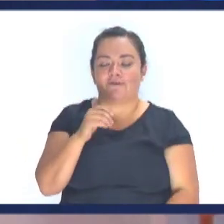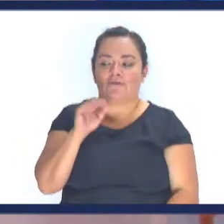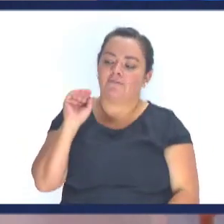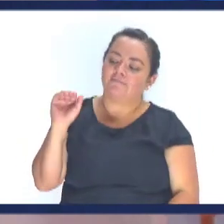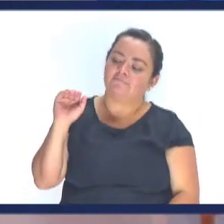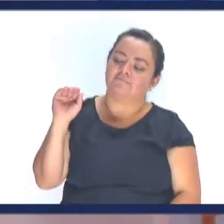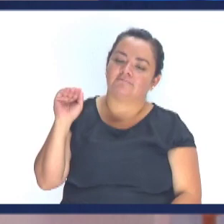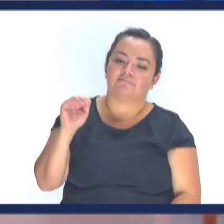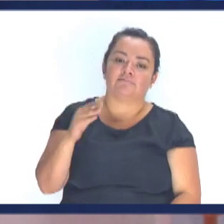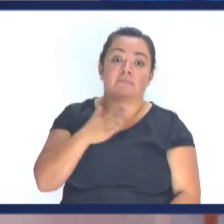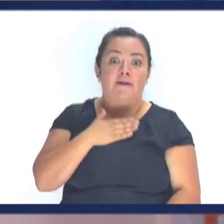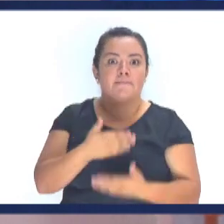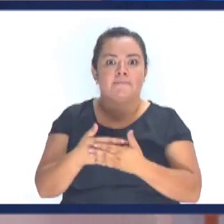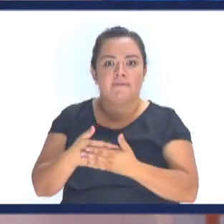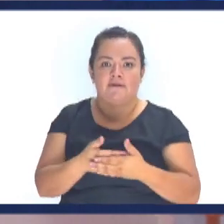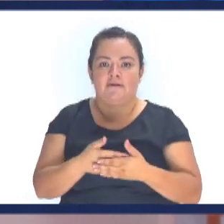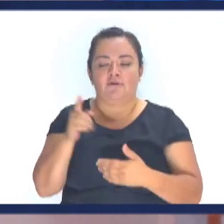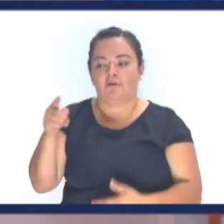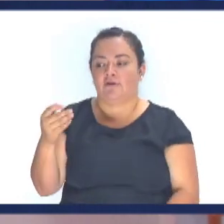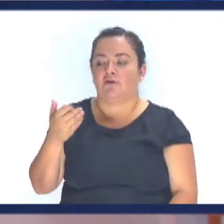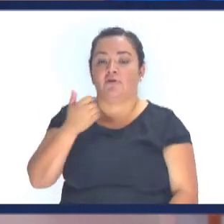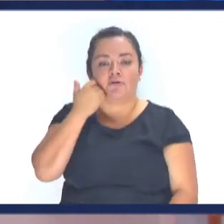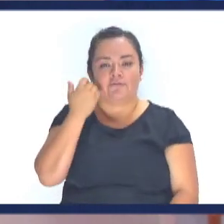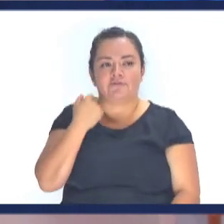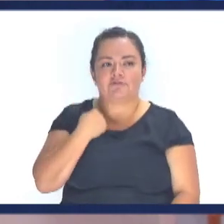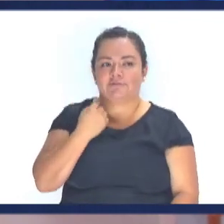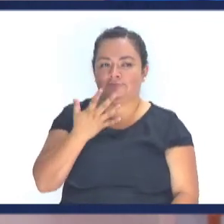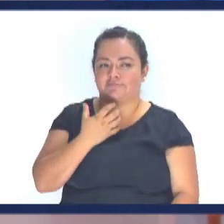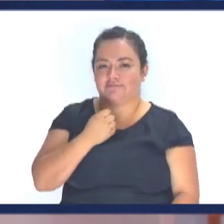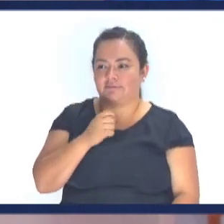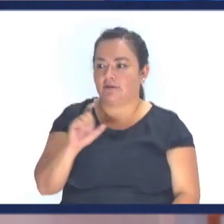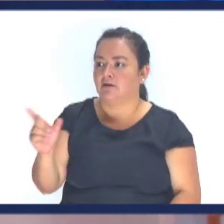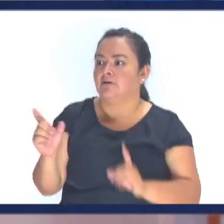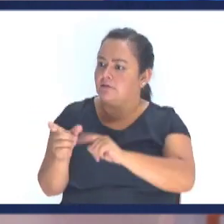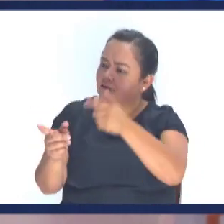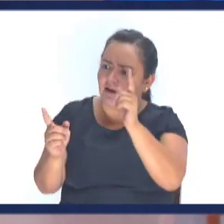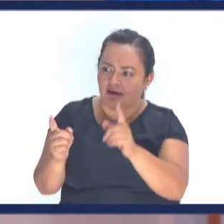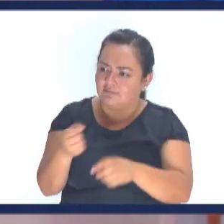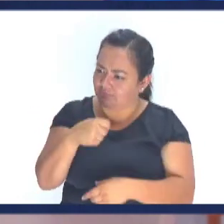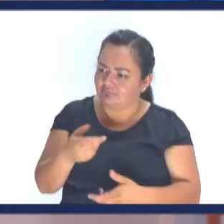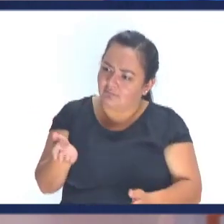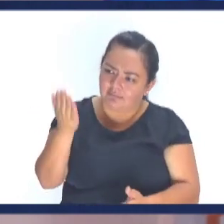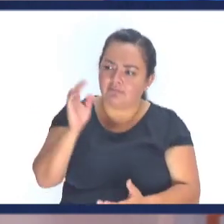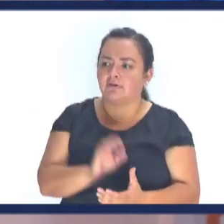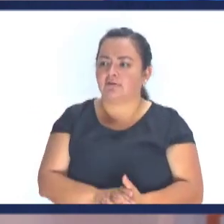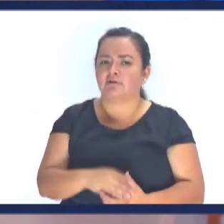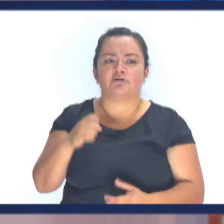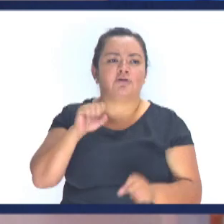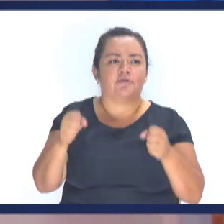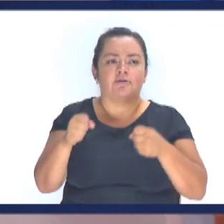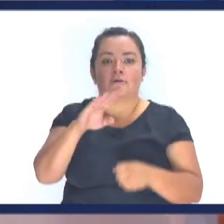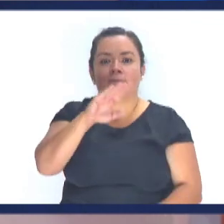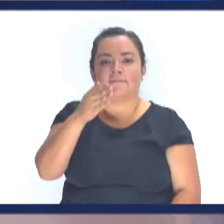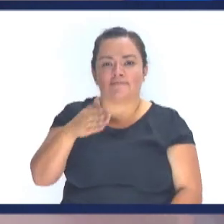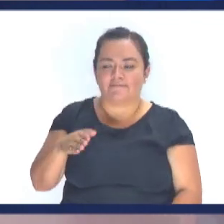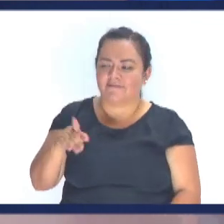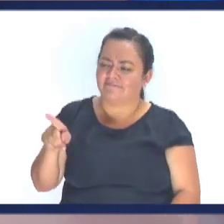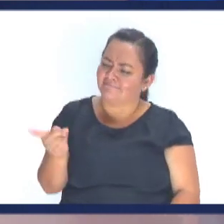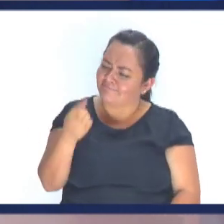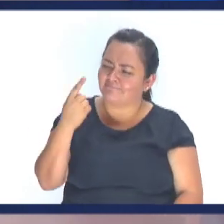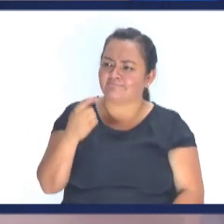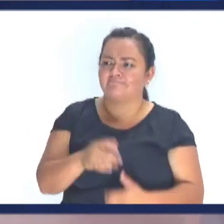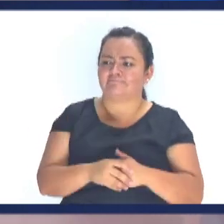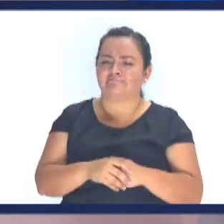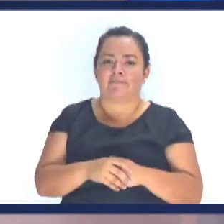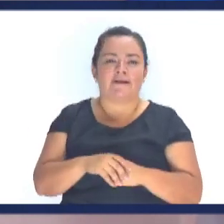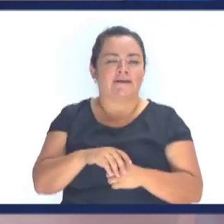crecí así A mi hijo Cuando estaba bien joven Yo le quería Que tuviera licencia Yo le compré Un pick up Ranger Me acuerdo